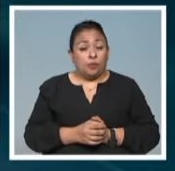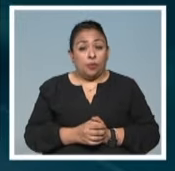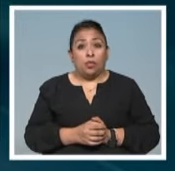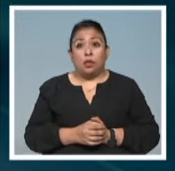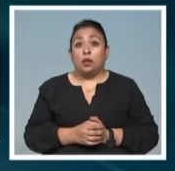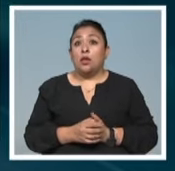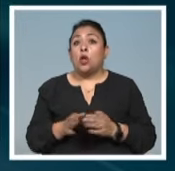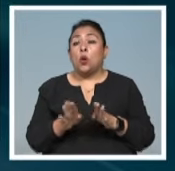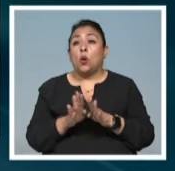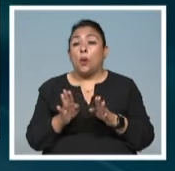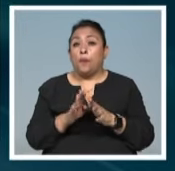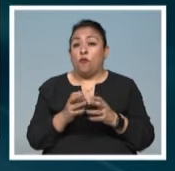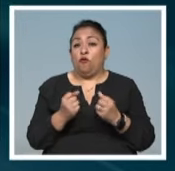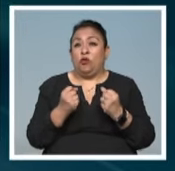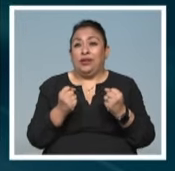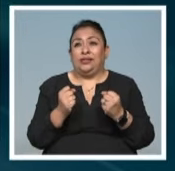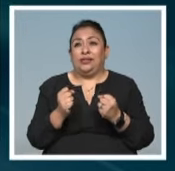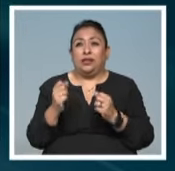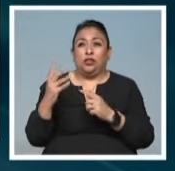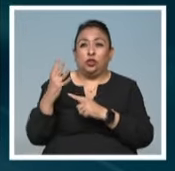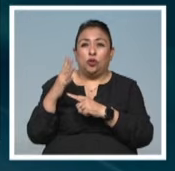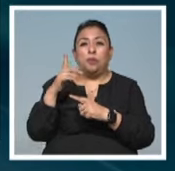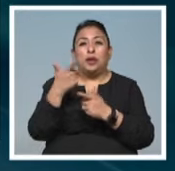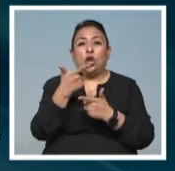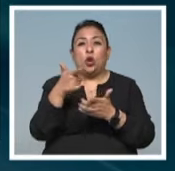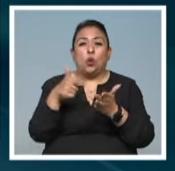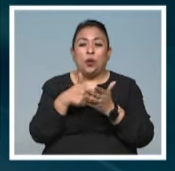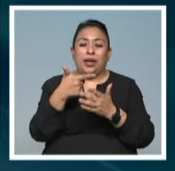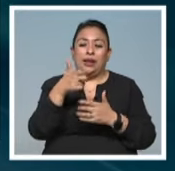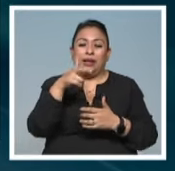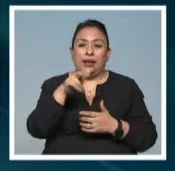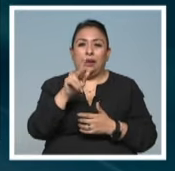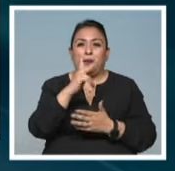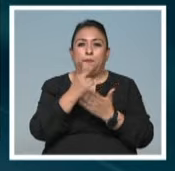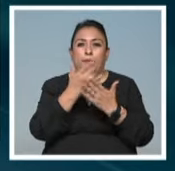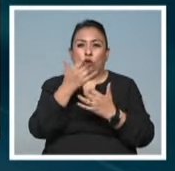Fulgor y Sombra se confrontan en la Galería Proyectos Monclova.